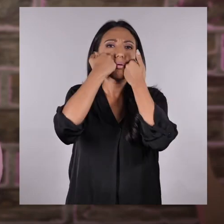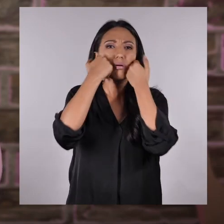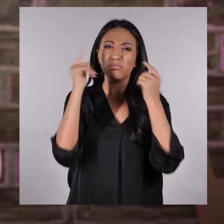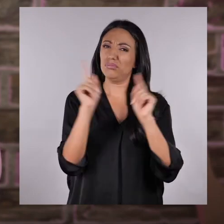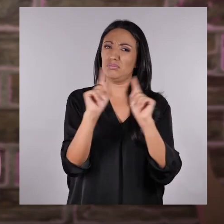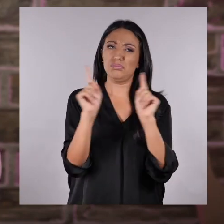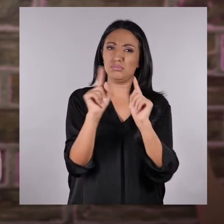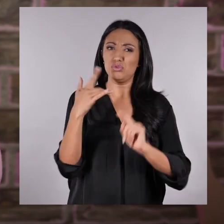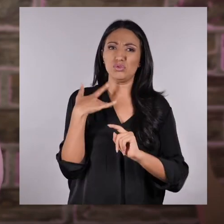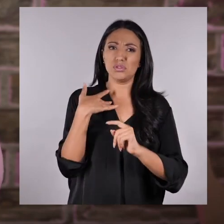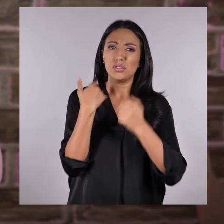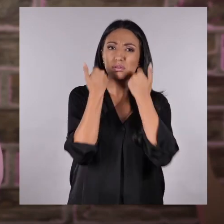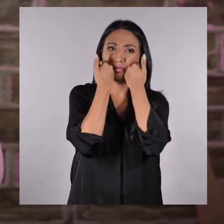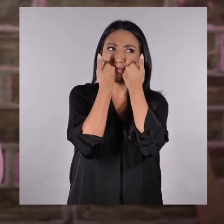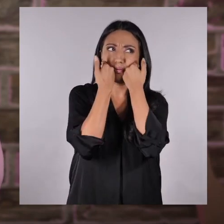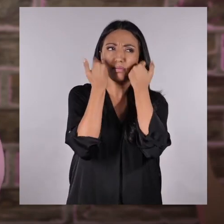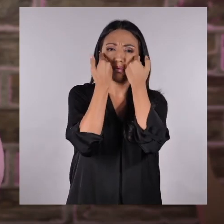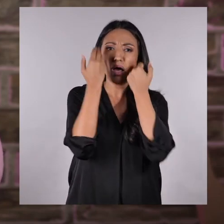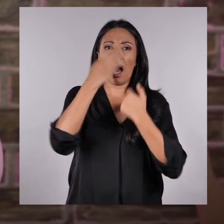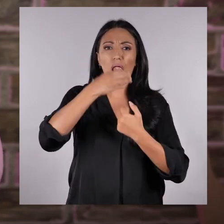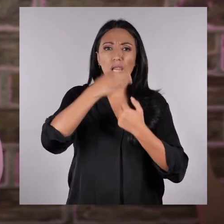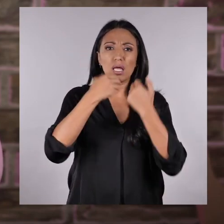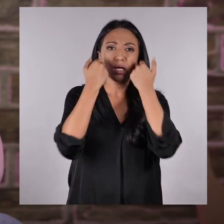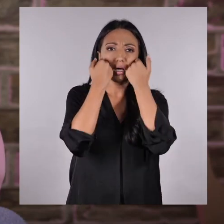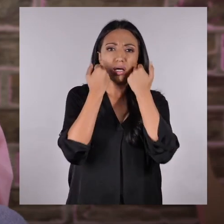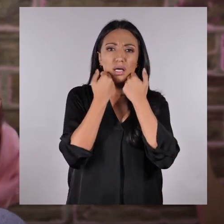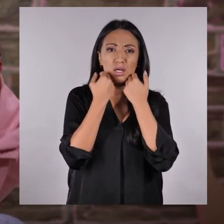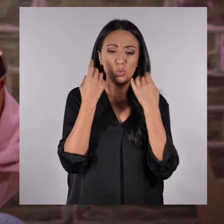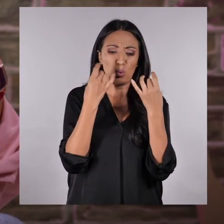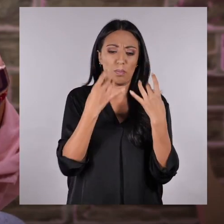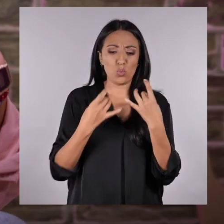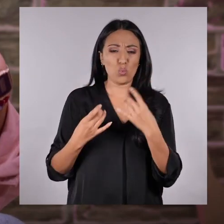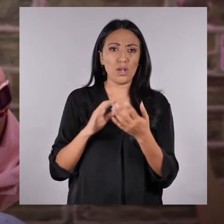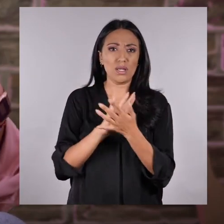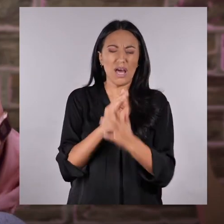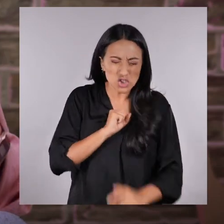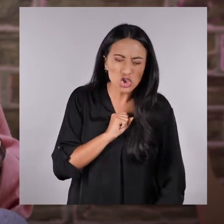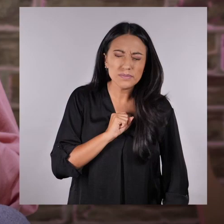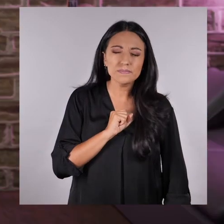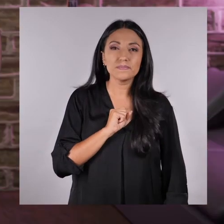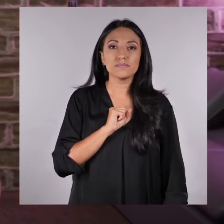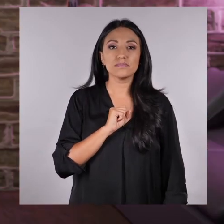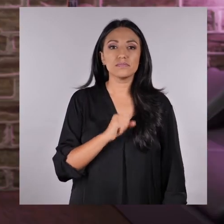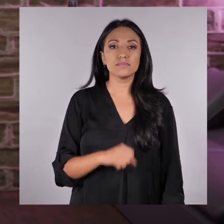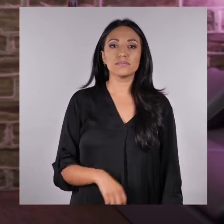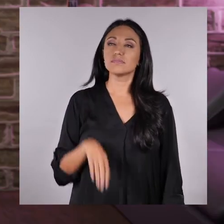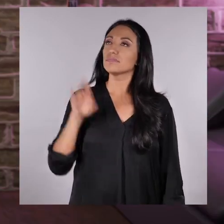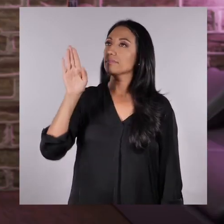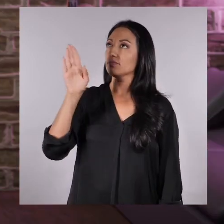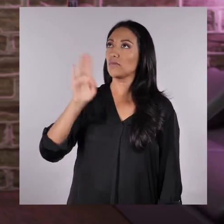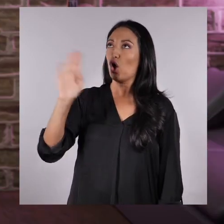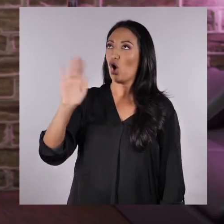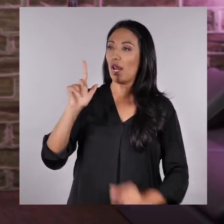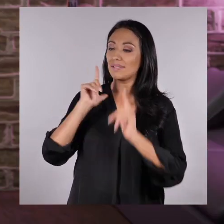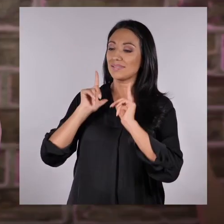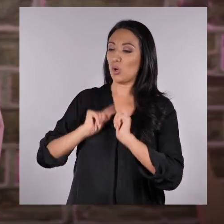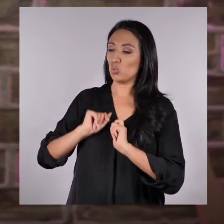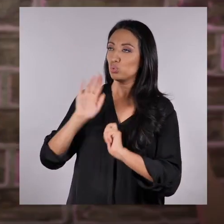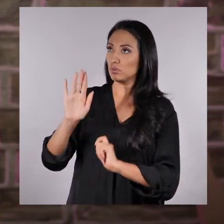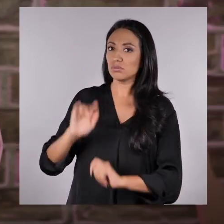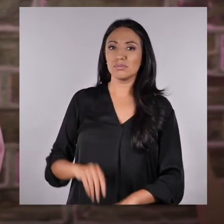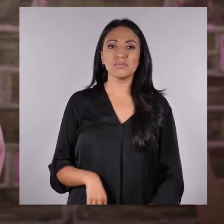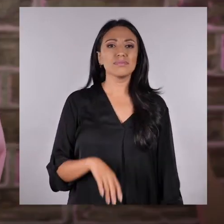No, no me siento nada caliente y no me duele nada. Solo que... ¡Achá! Martina, salud.